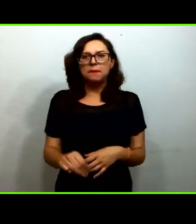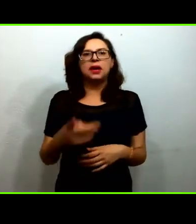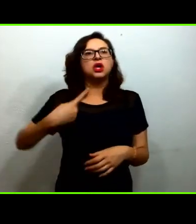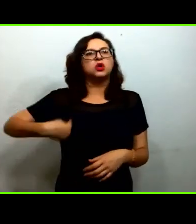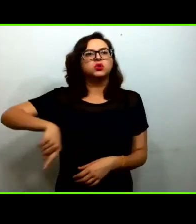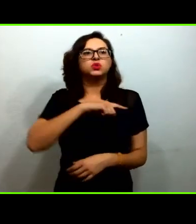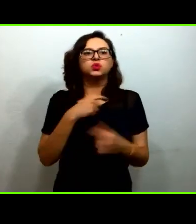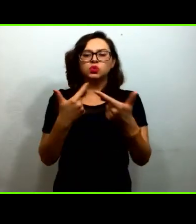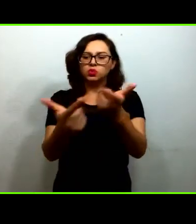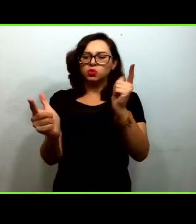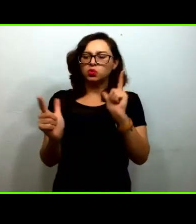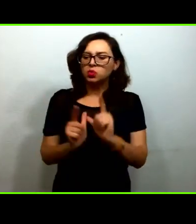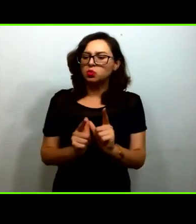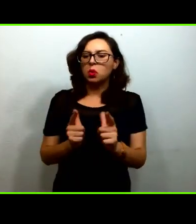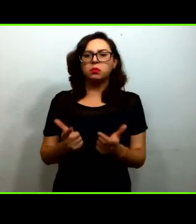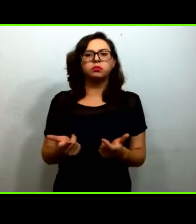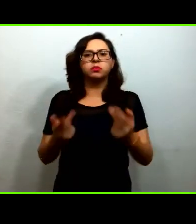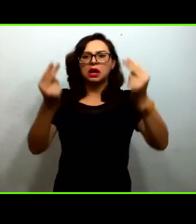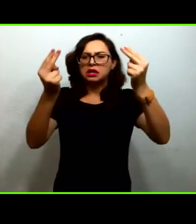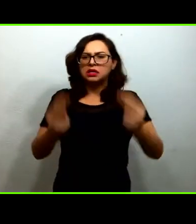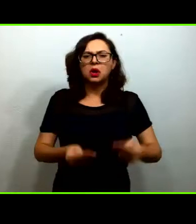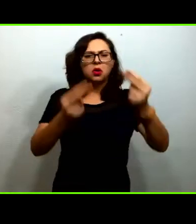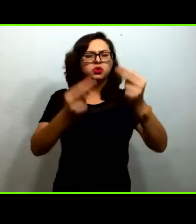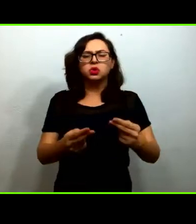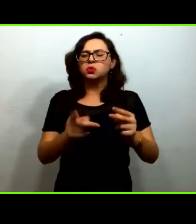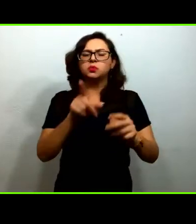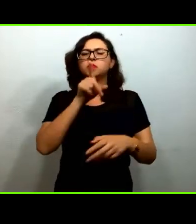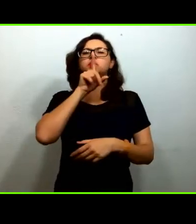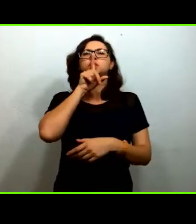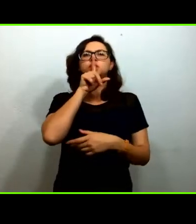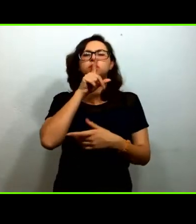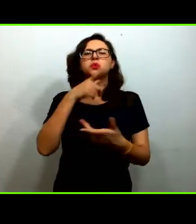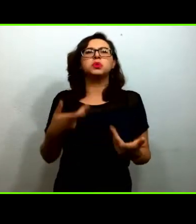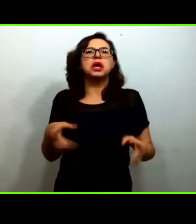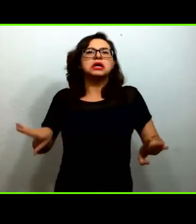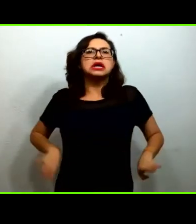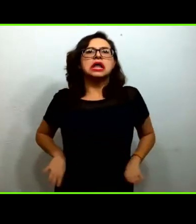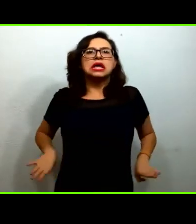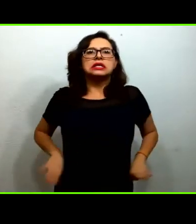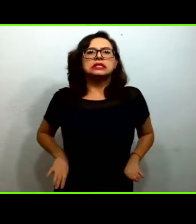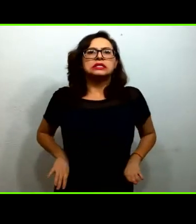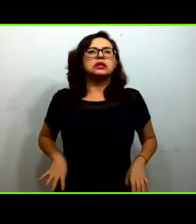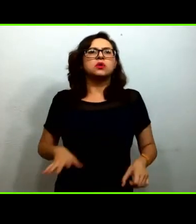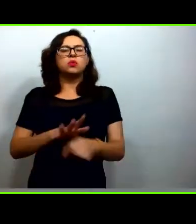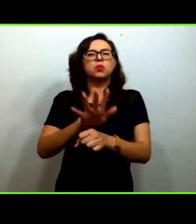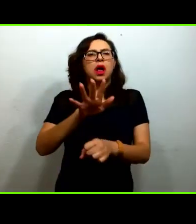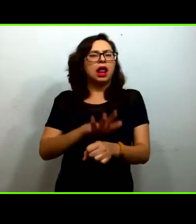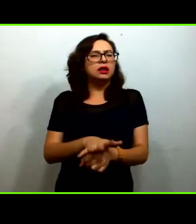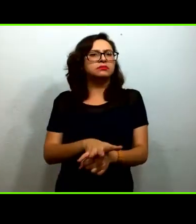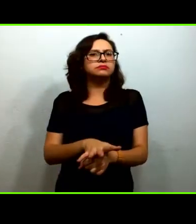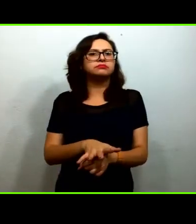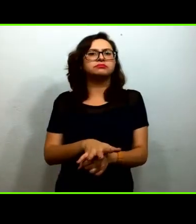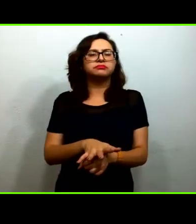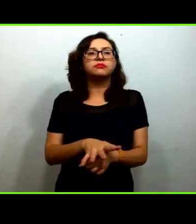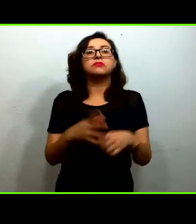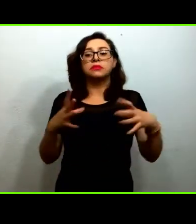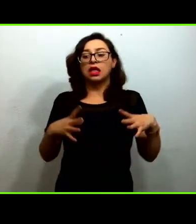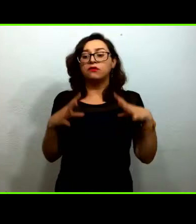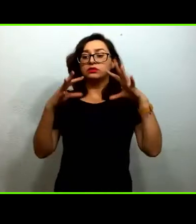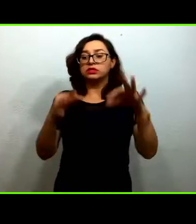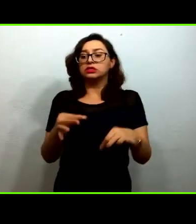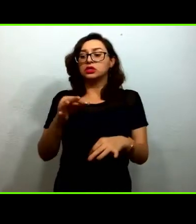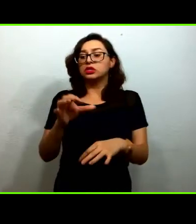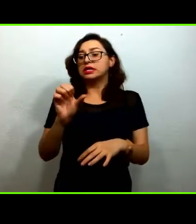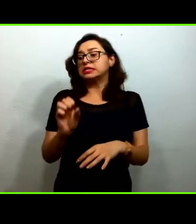grupo sin ánimo de lucro una organización sin ánimo de lucro que tiene una característica muy sui generis porque la Fundación SM es